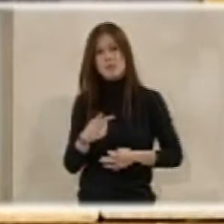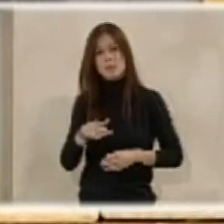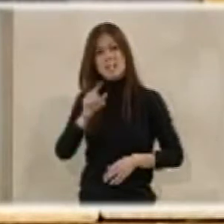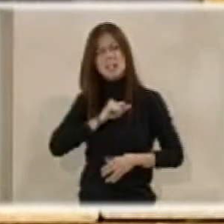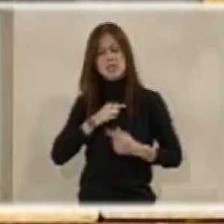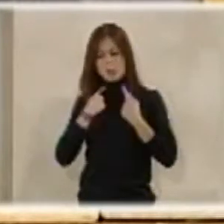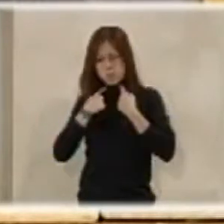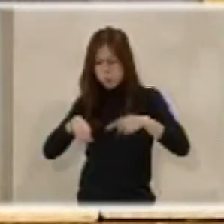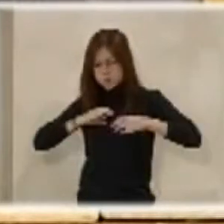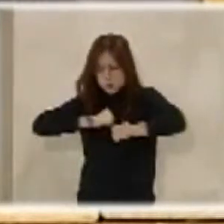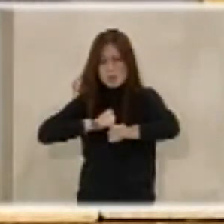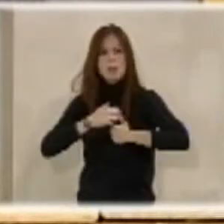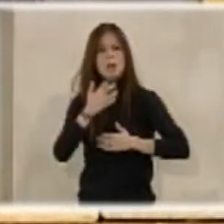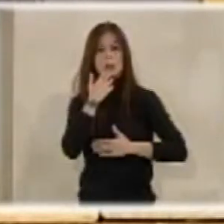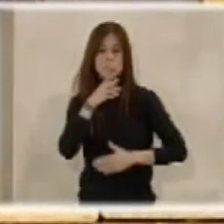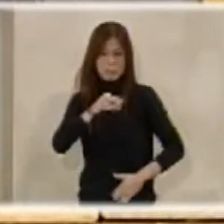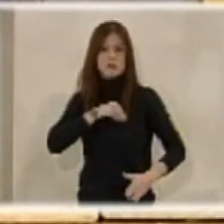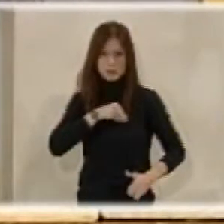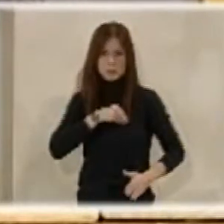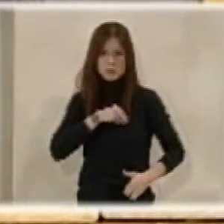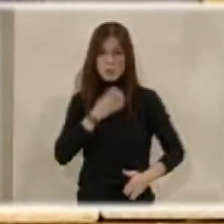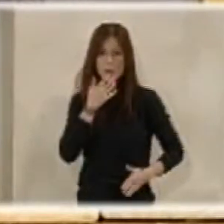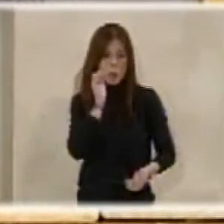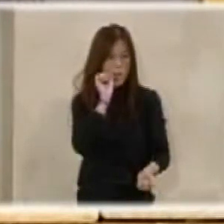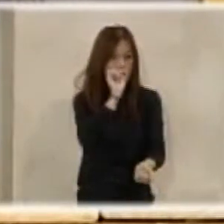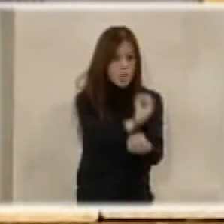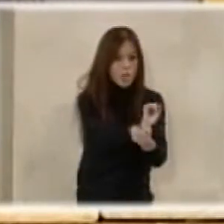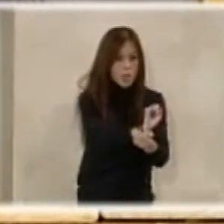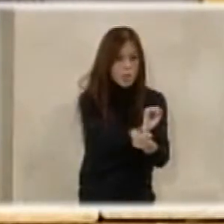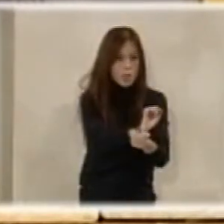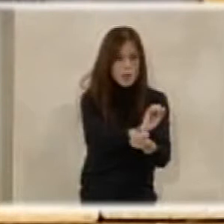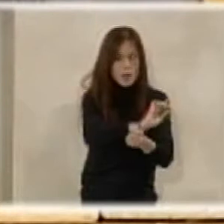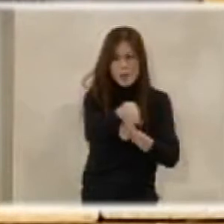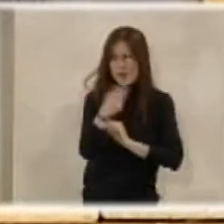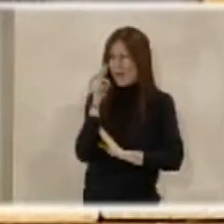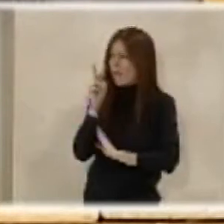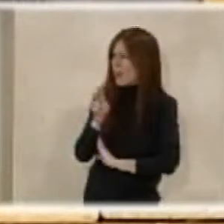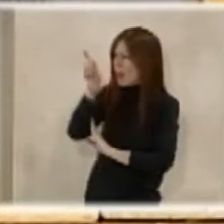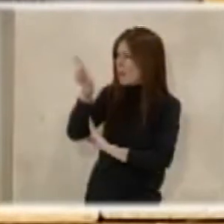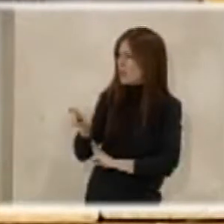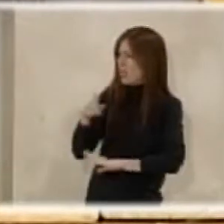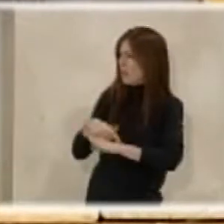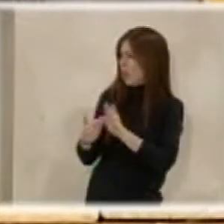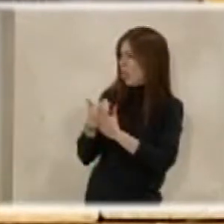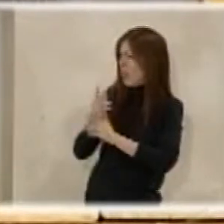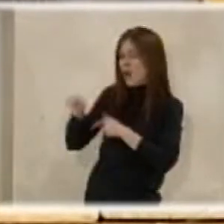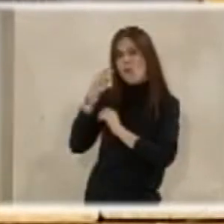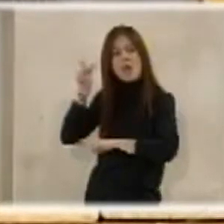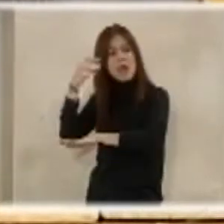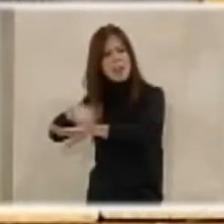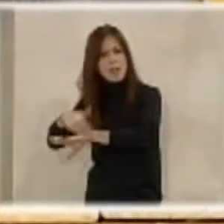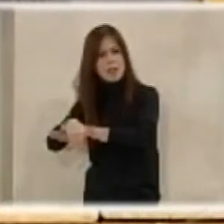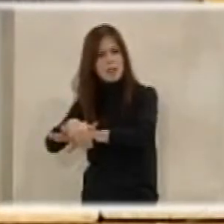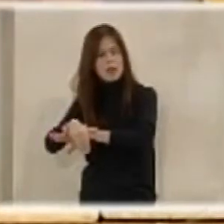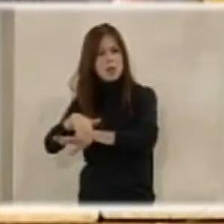sentirse frustrado cuando, por desgracia, después de una detención se ve al detenido al poco tiempo en la calle, por culpa